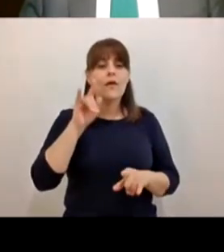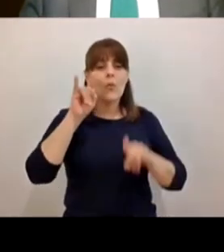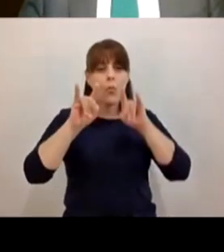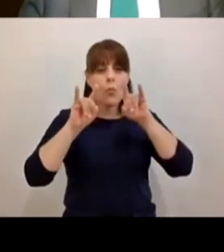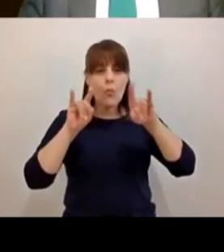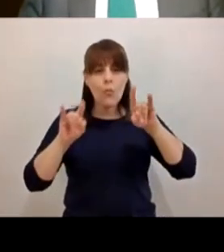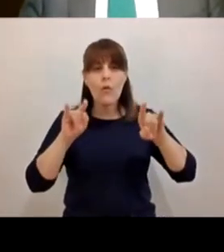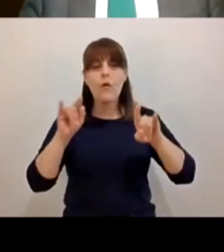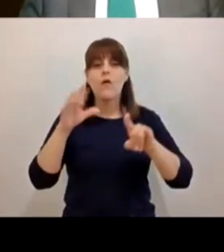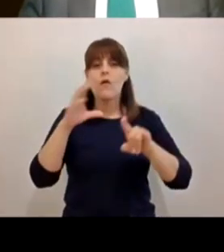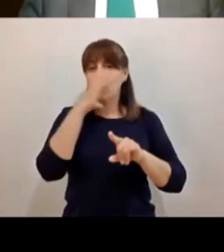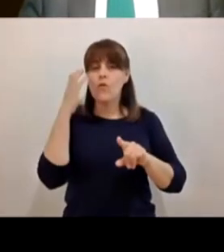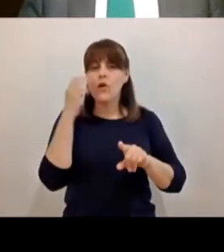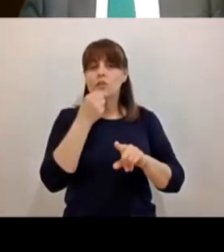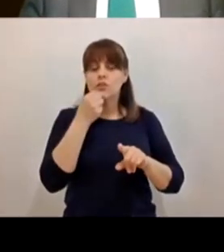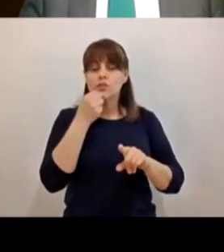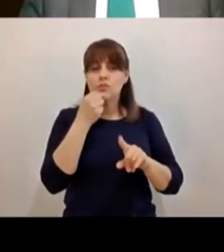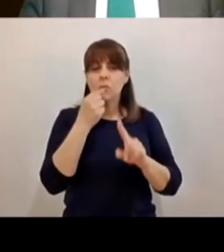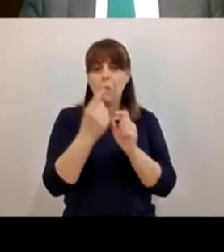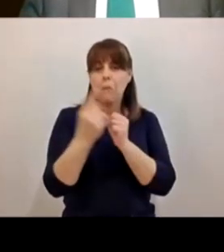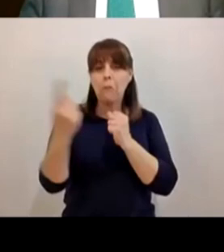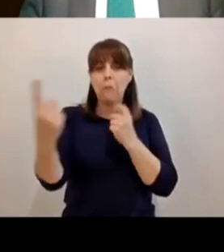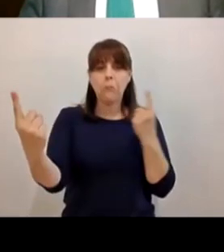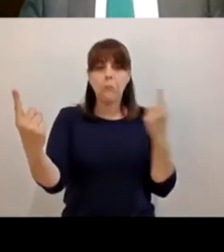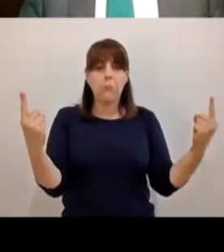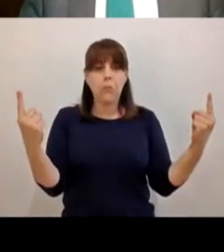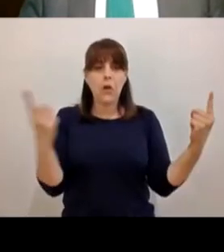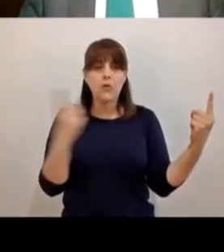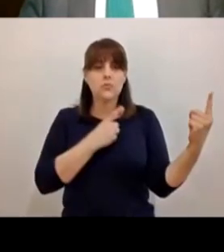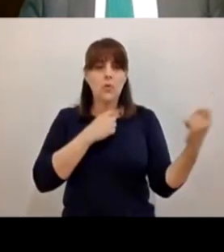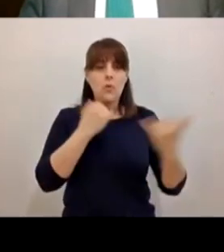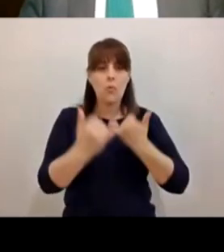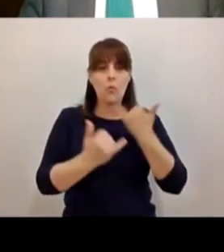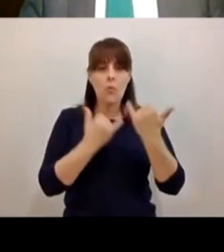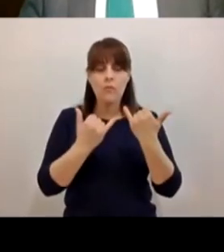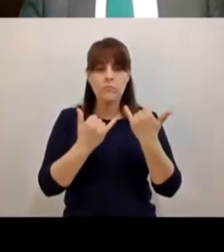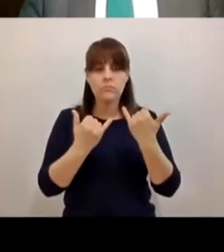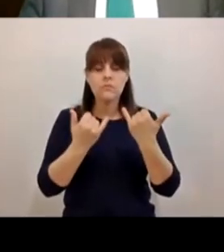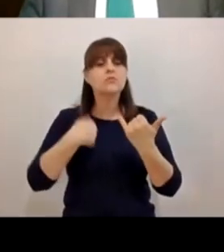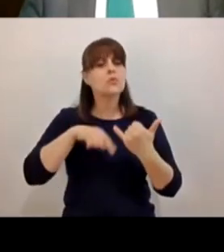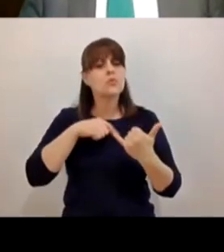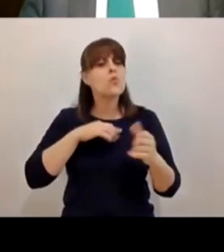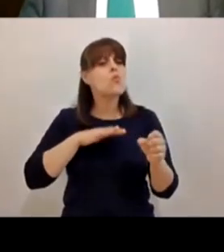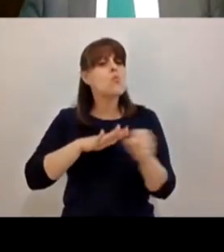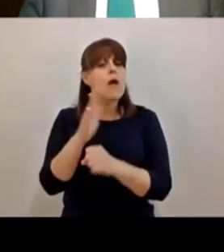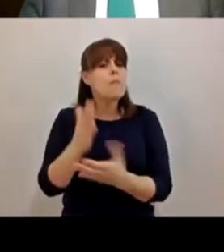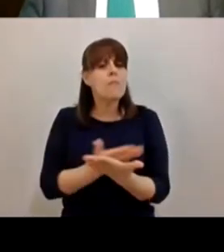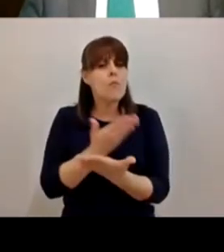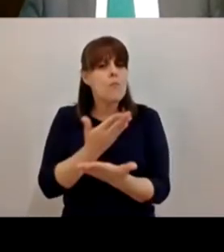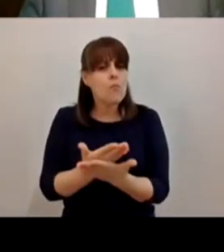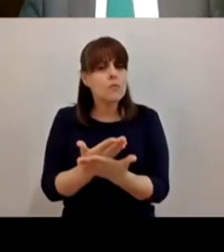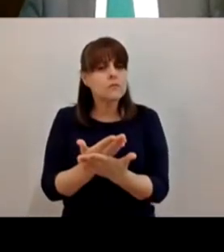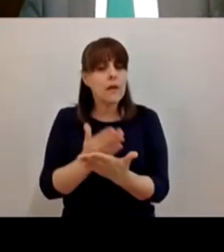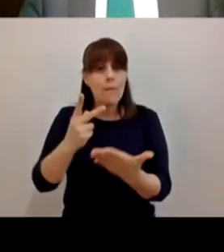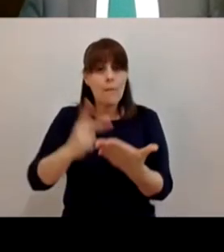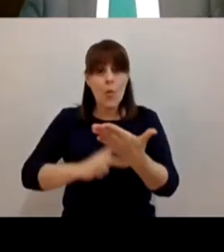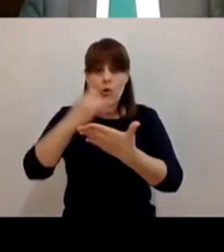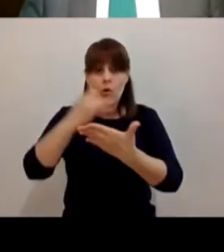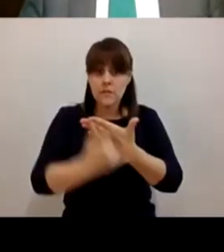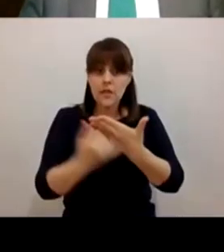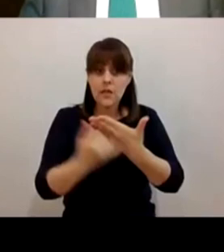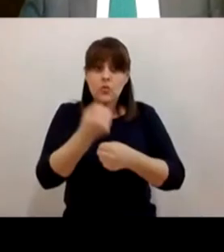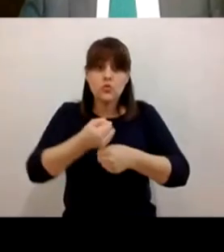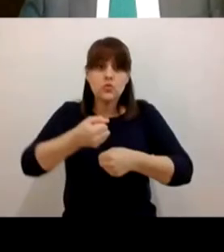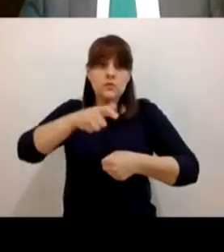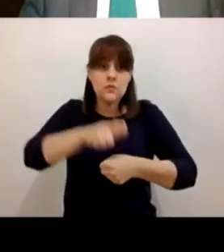jugando aislados nosotros debemos de apostar a un proyecto social y que es más cercano a la